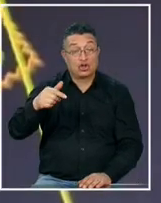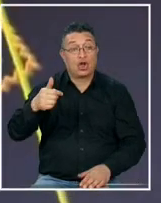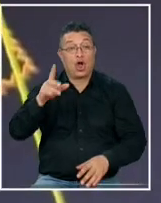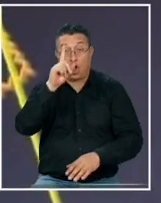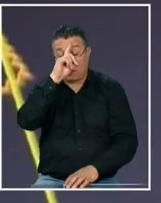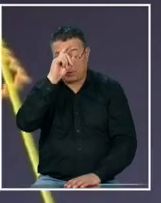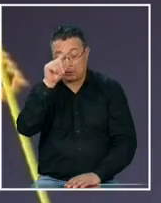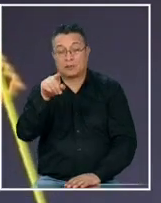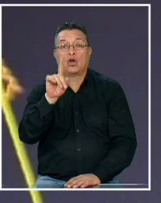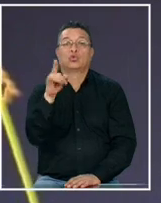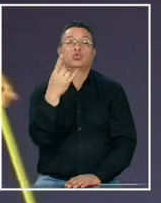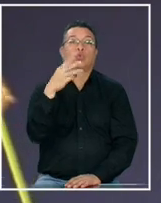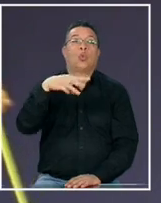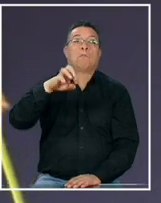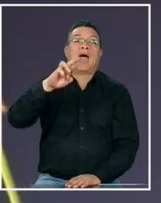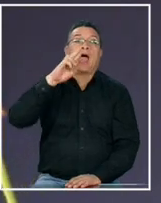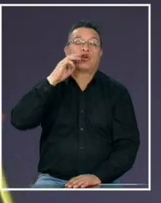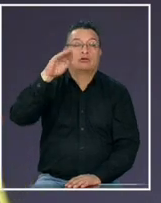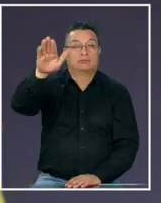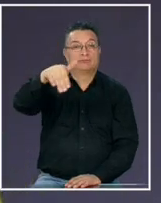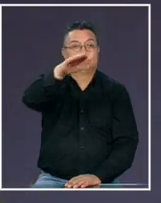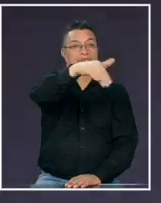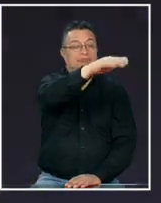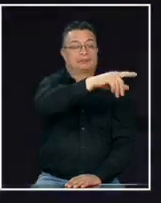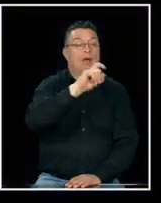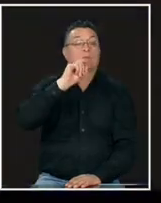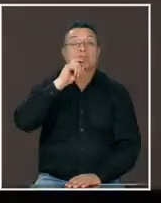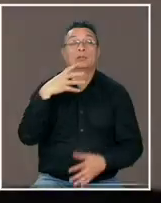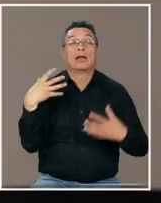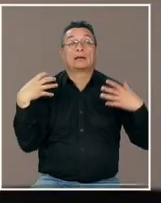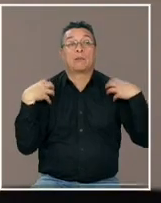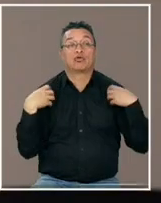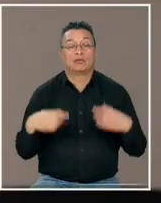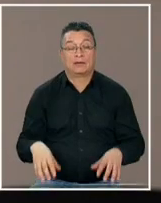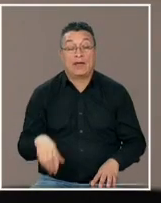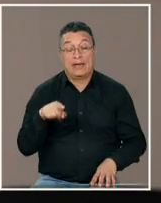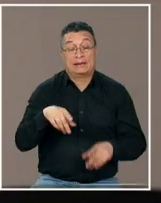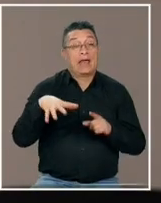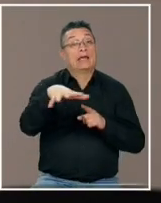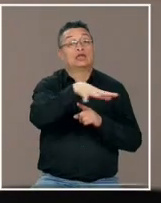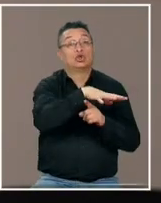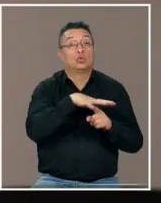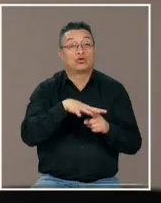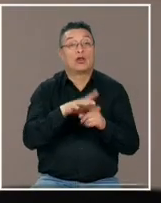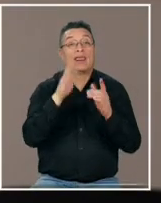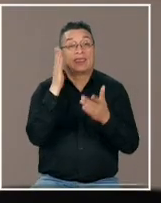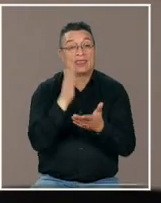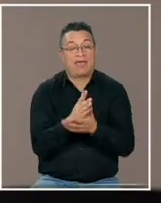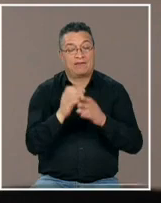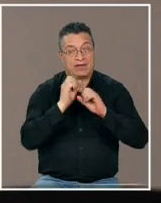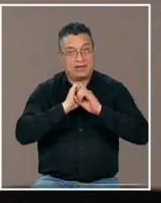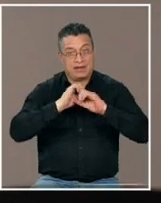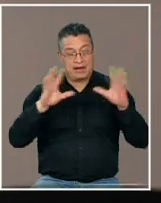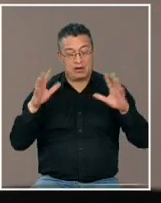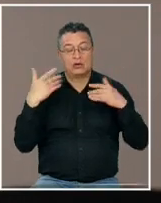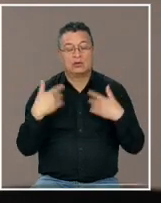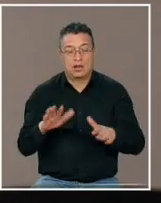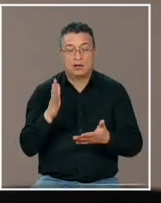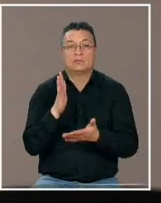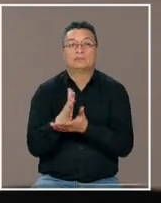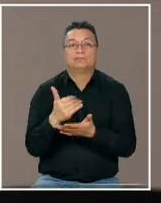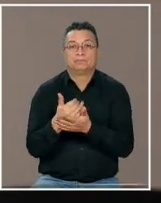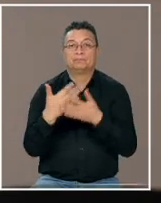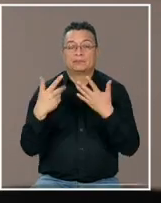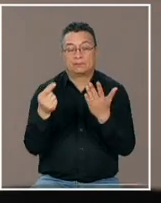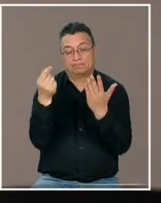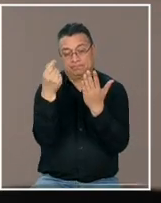abrió un sumario para establecer responsabilidades esta es una situación necesaria de esclarecer se adoptaron las medidas pertinentes con